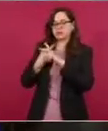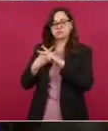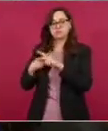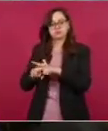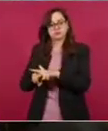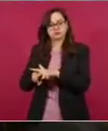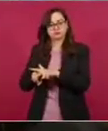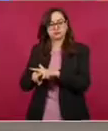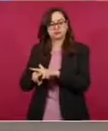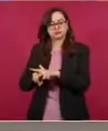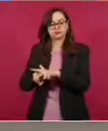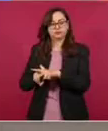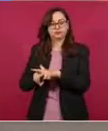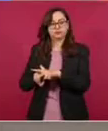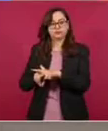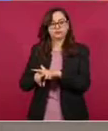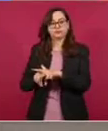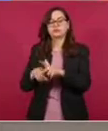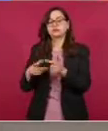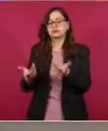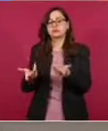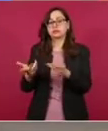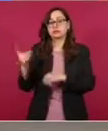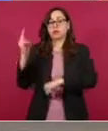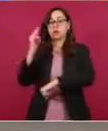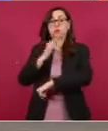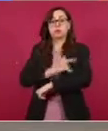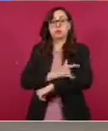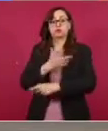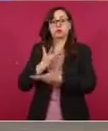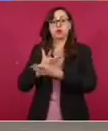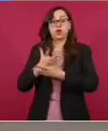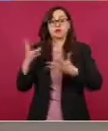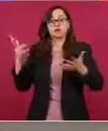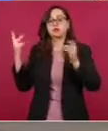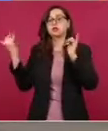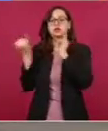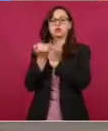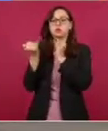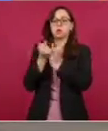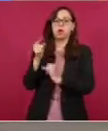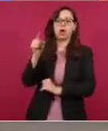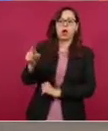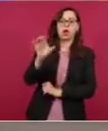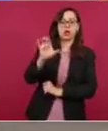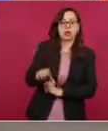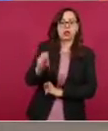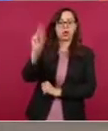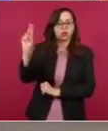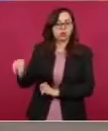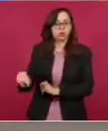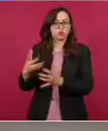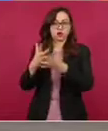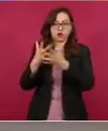como el aeropuerto de Cancún, va a ser un aeropuerto internacional